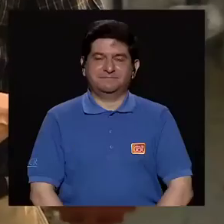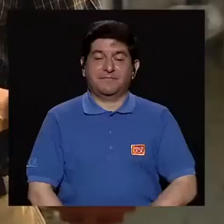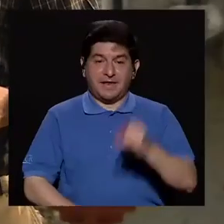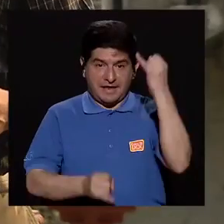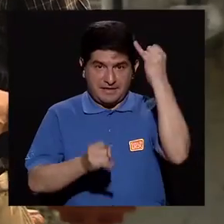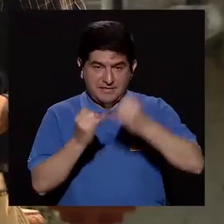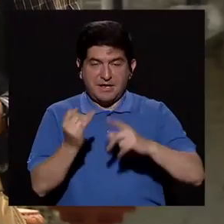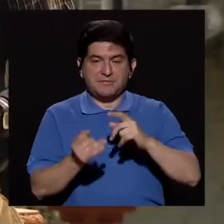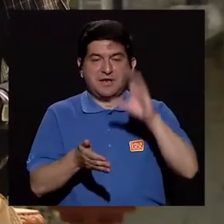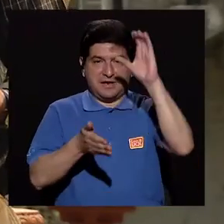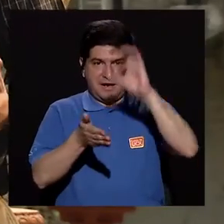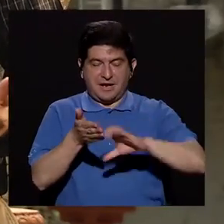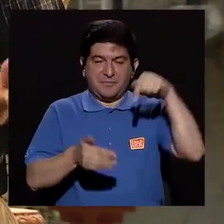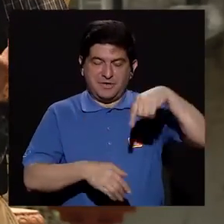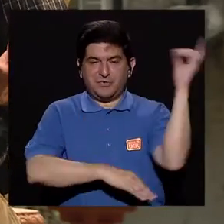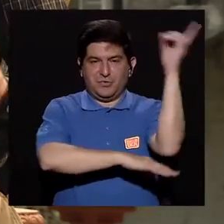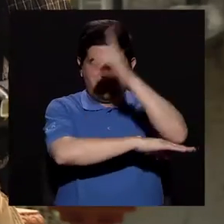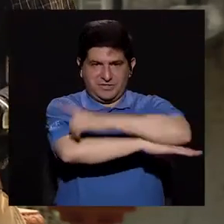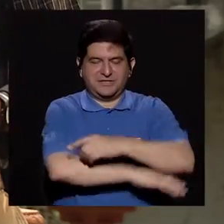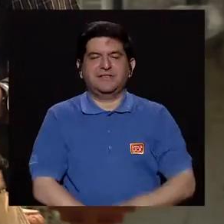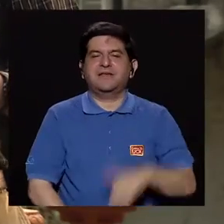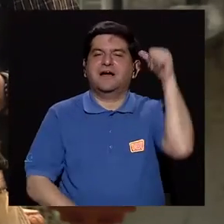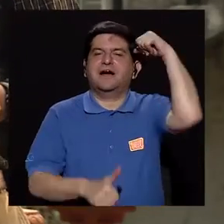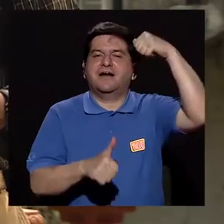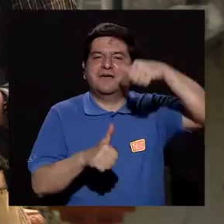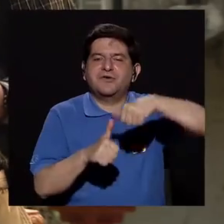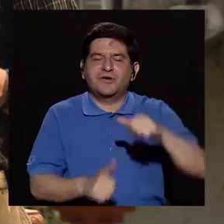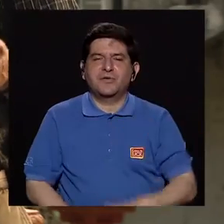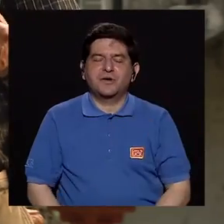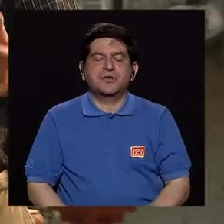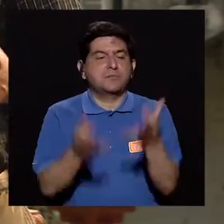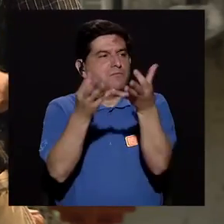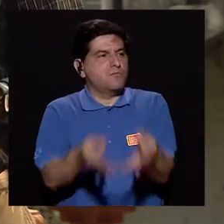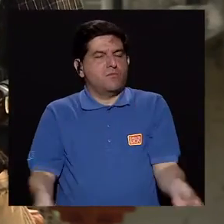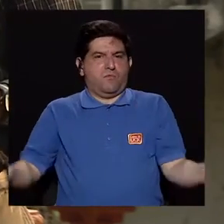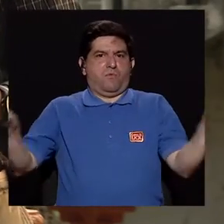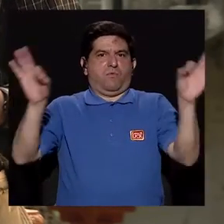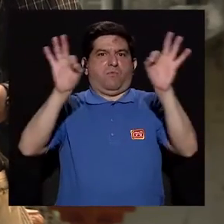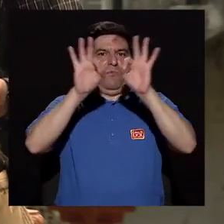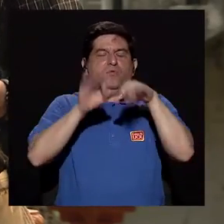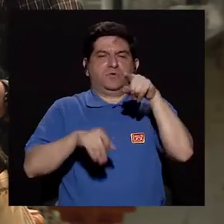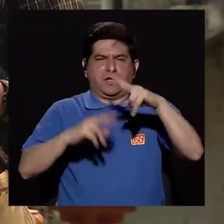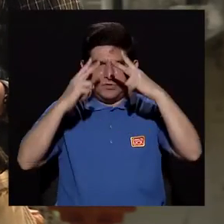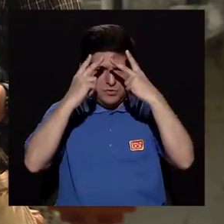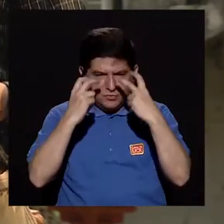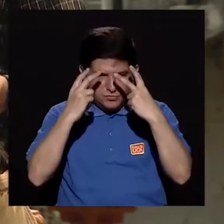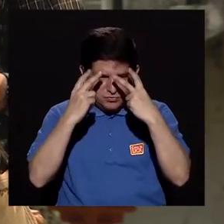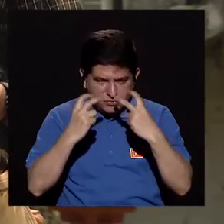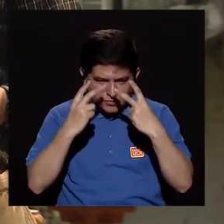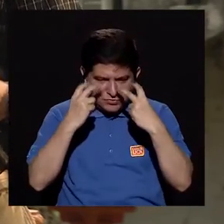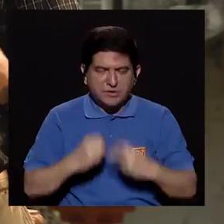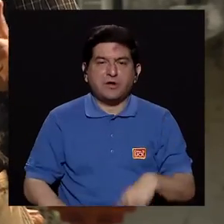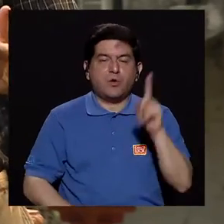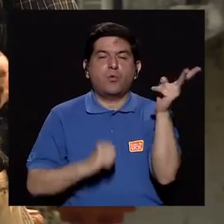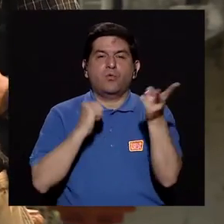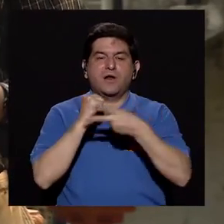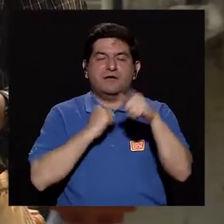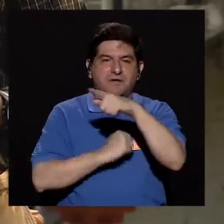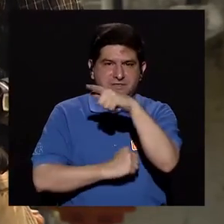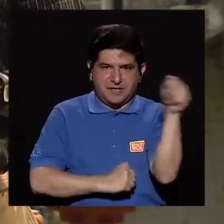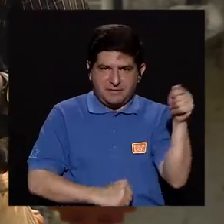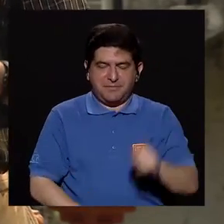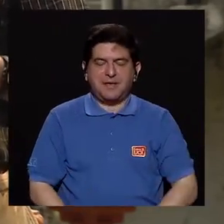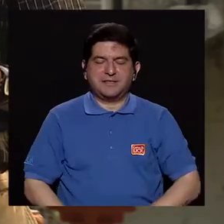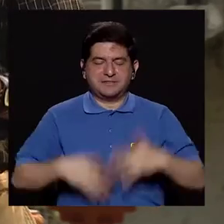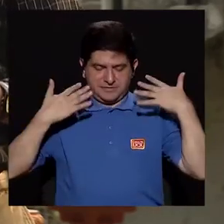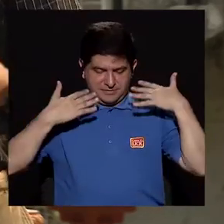Con esto terminamos el capítulo del día de hoy. Recuerden que es sumamente importante que puedan revisar periódicamente, al menos una vez al